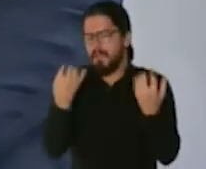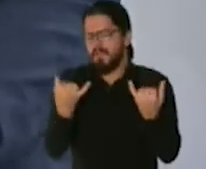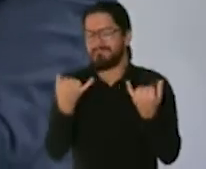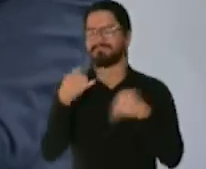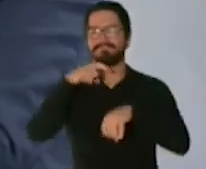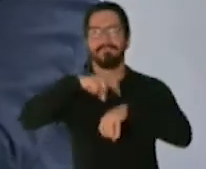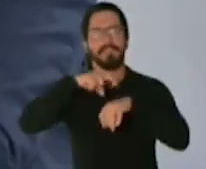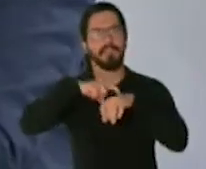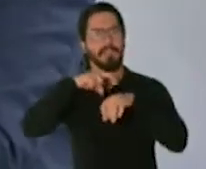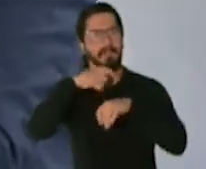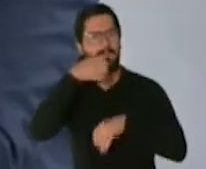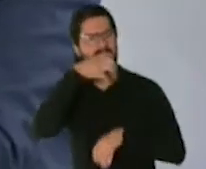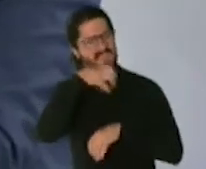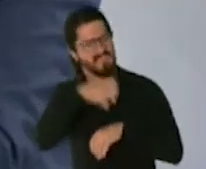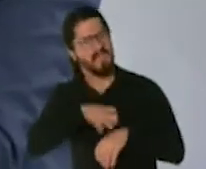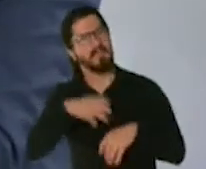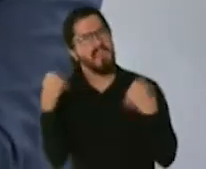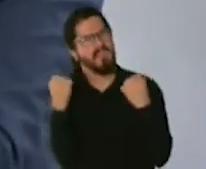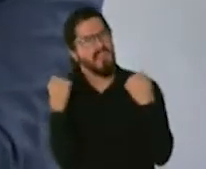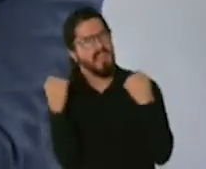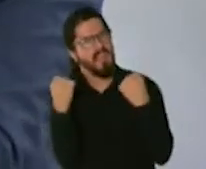llegar la vacuna pero se nos podría complicar